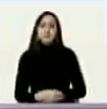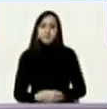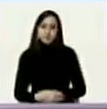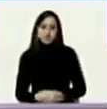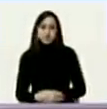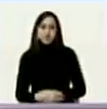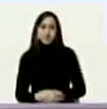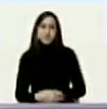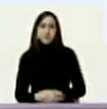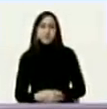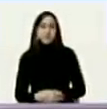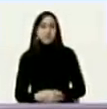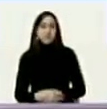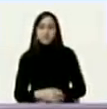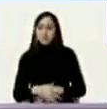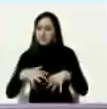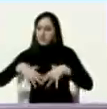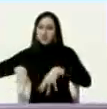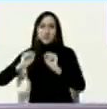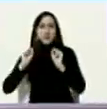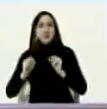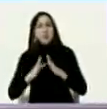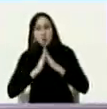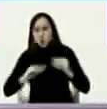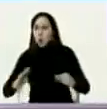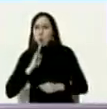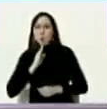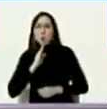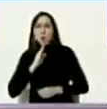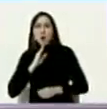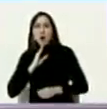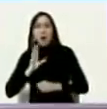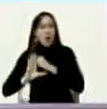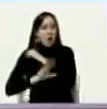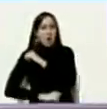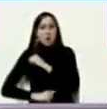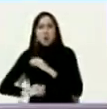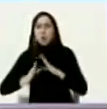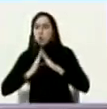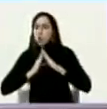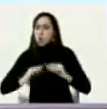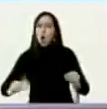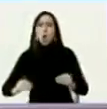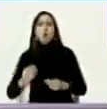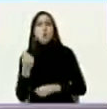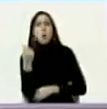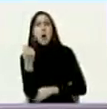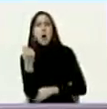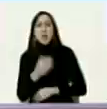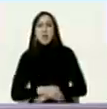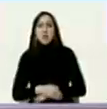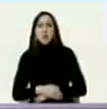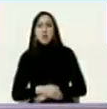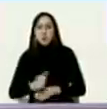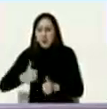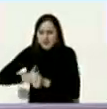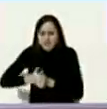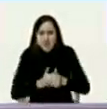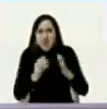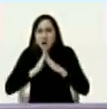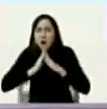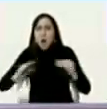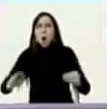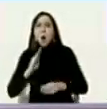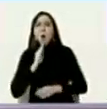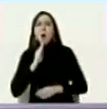nos secuestraron los recursos que había en esas cuentas bancarias y persiguen cualquier cuenta que